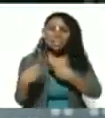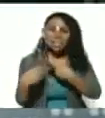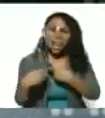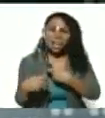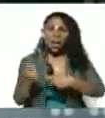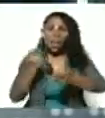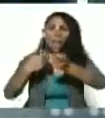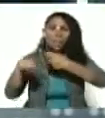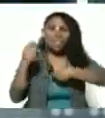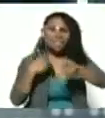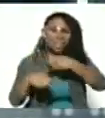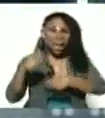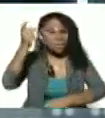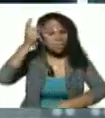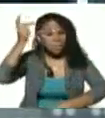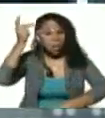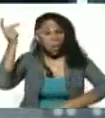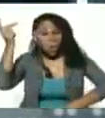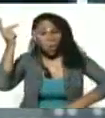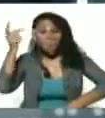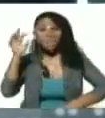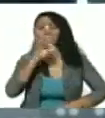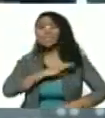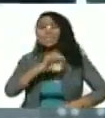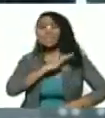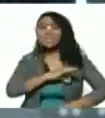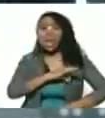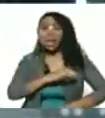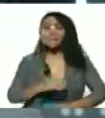comercial, psicológica, social.